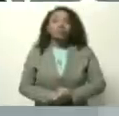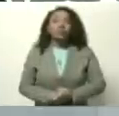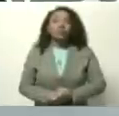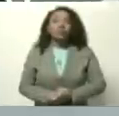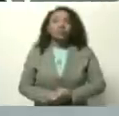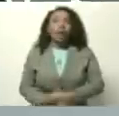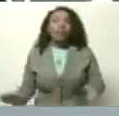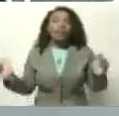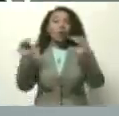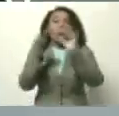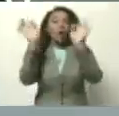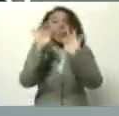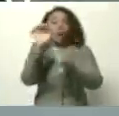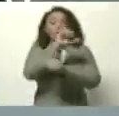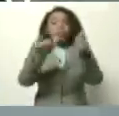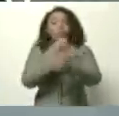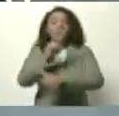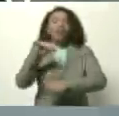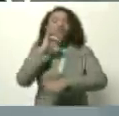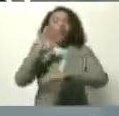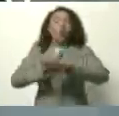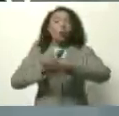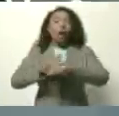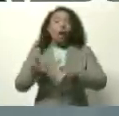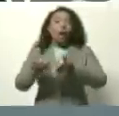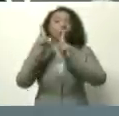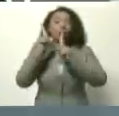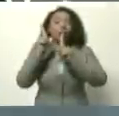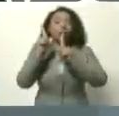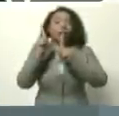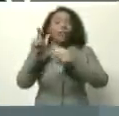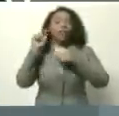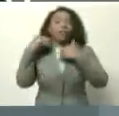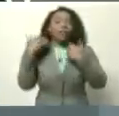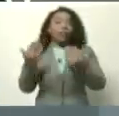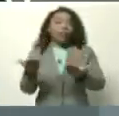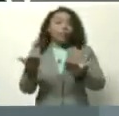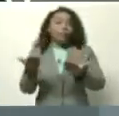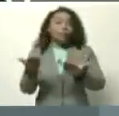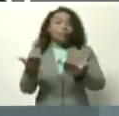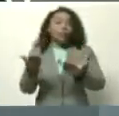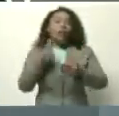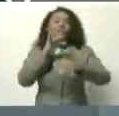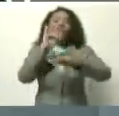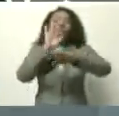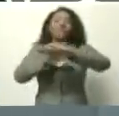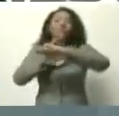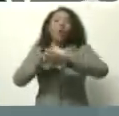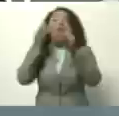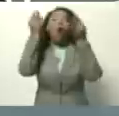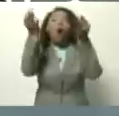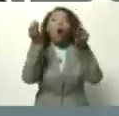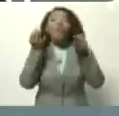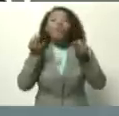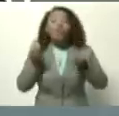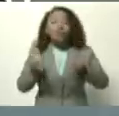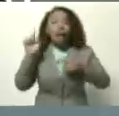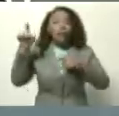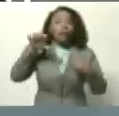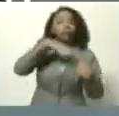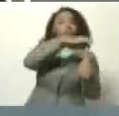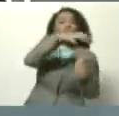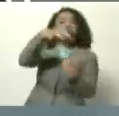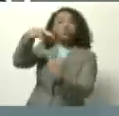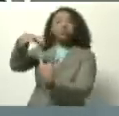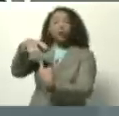Igualmente, la vicepresidenta informaba que las autoridades, a través de anuncios oficiales, que este ciclón tropical